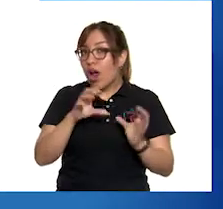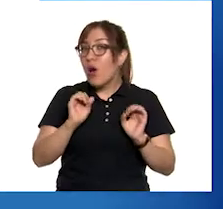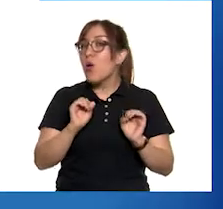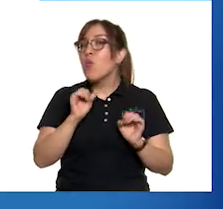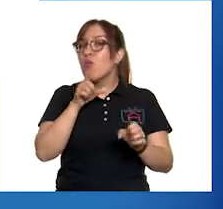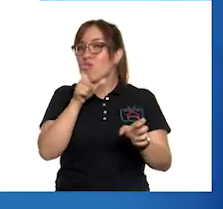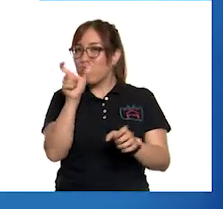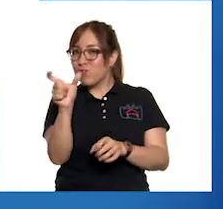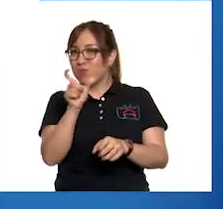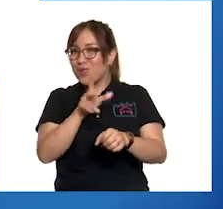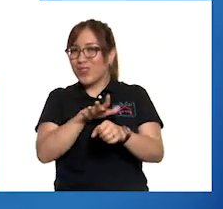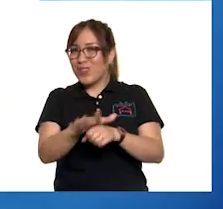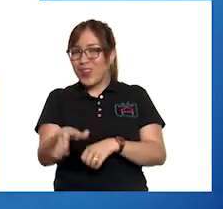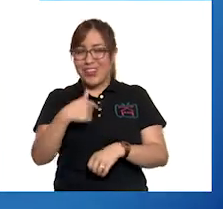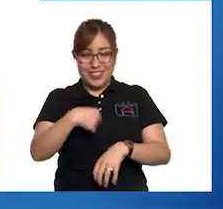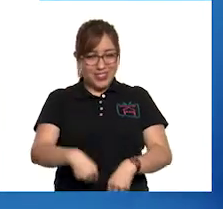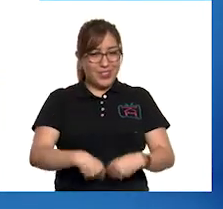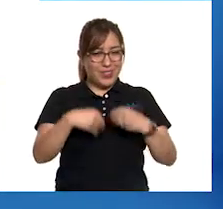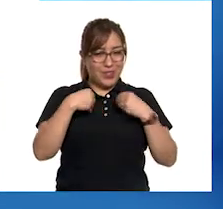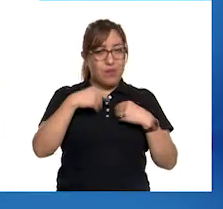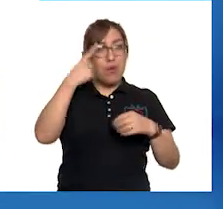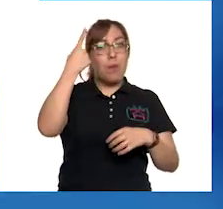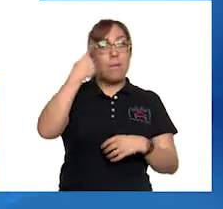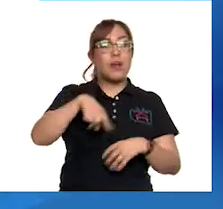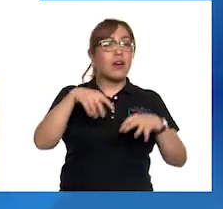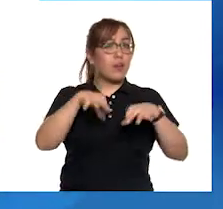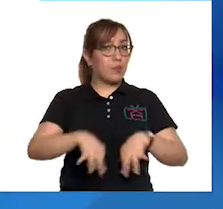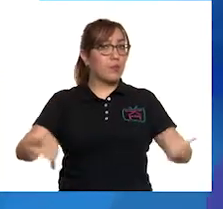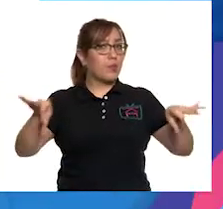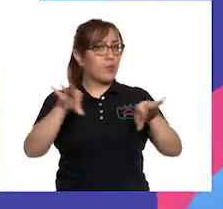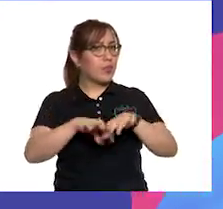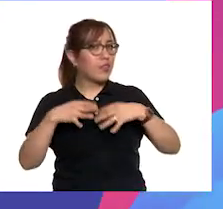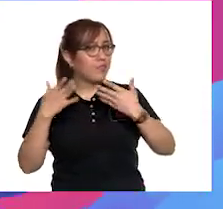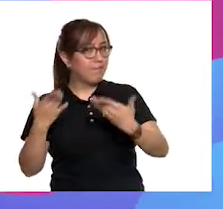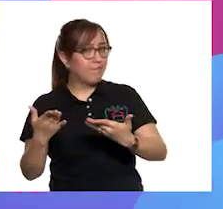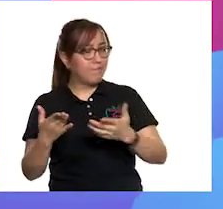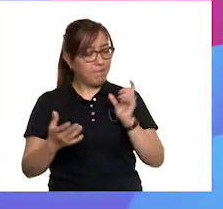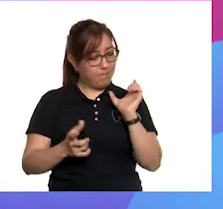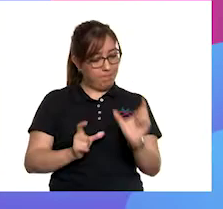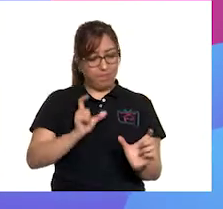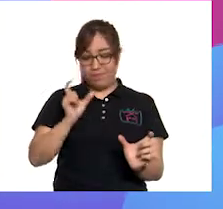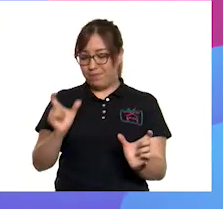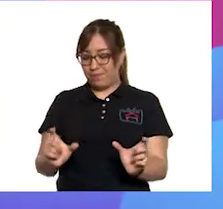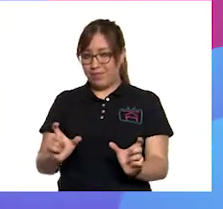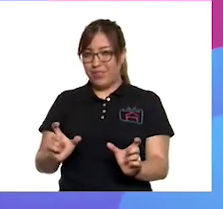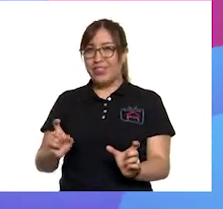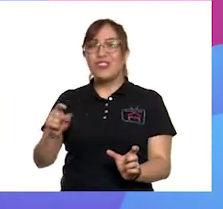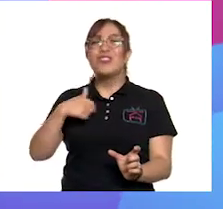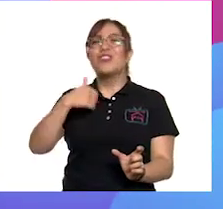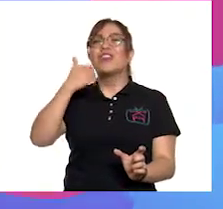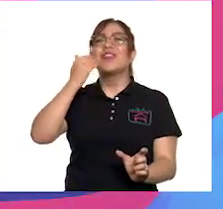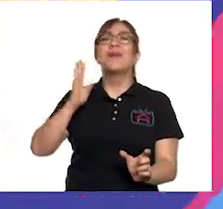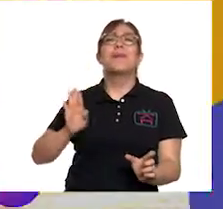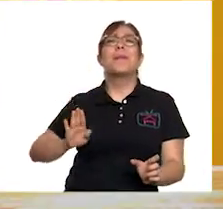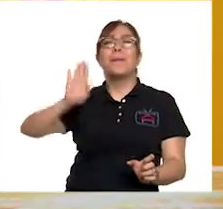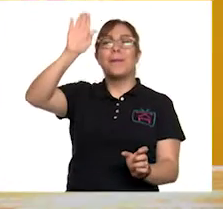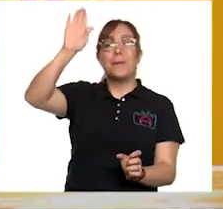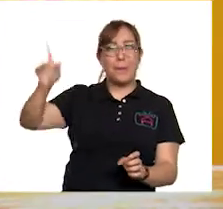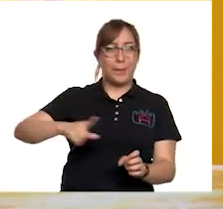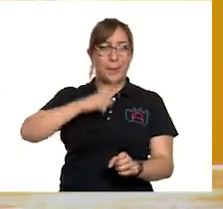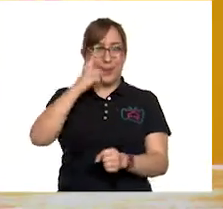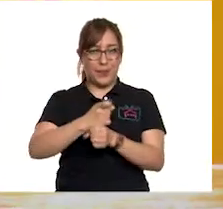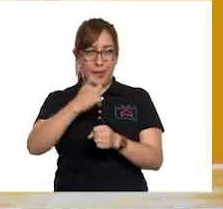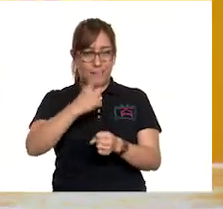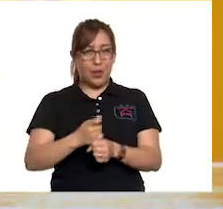importante para atender las espacio. A ver... Espacio doble. A Yo quiero ser el primero. A Yo, yo, yo... A